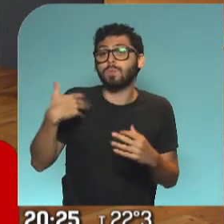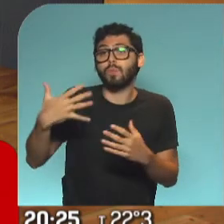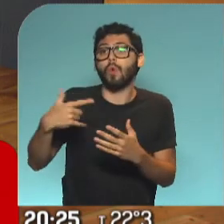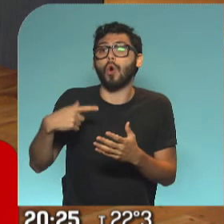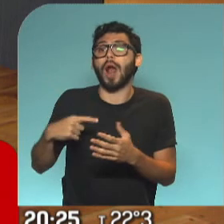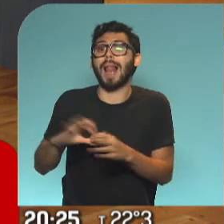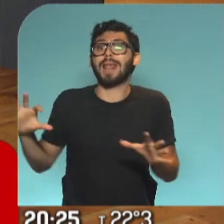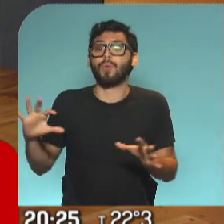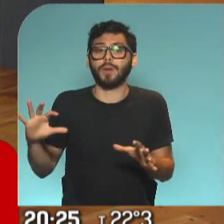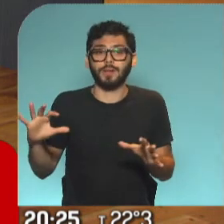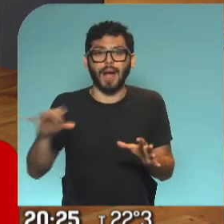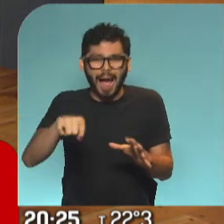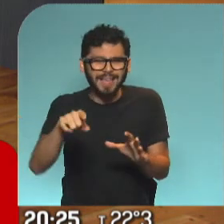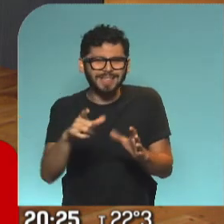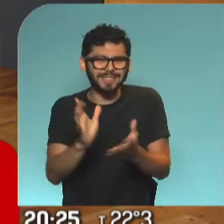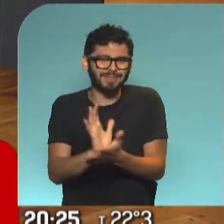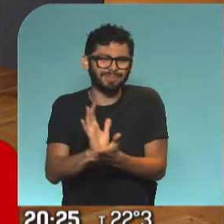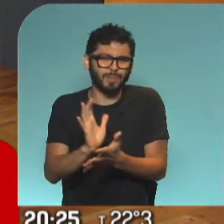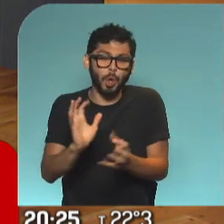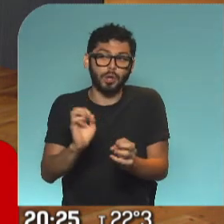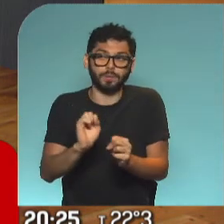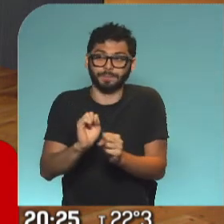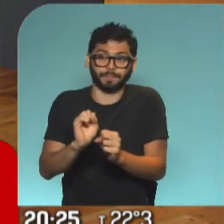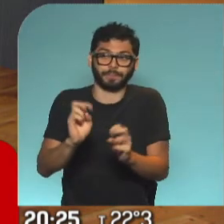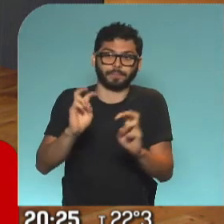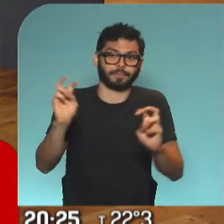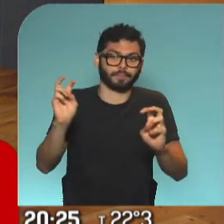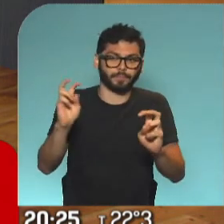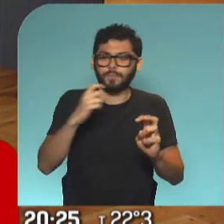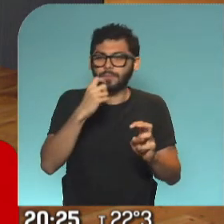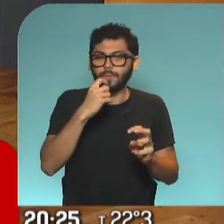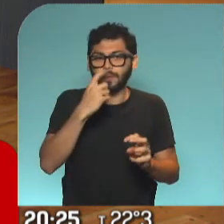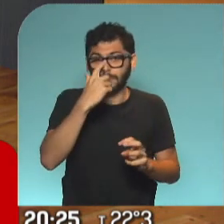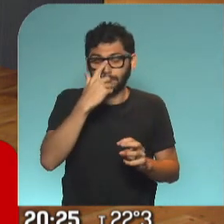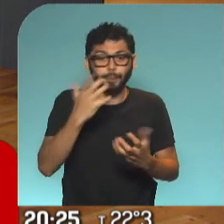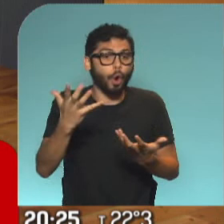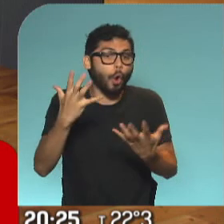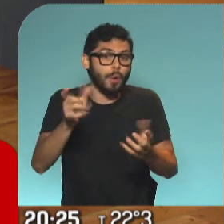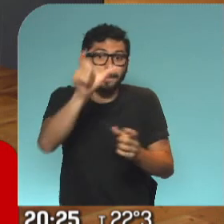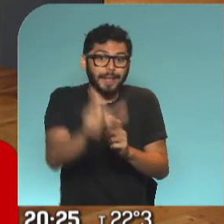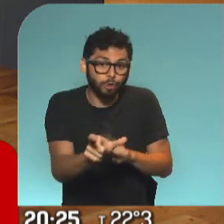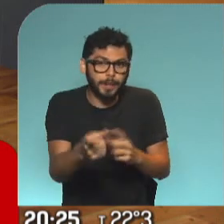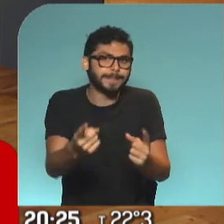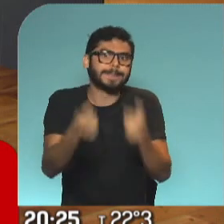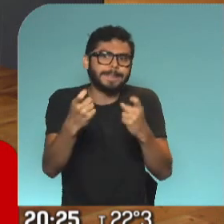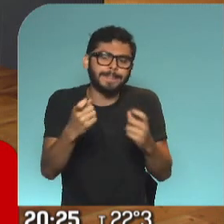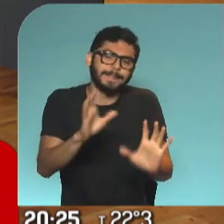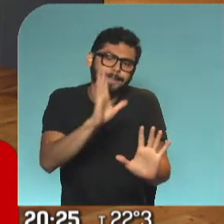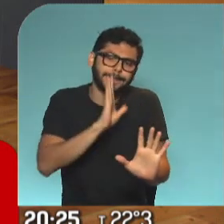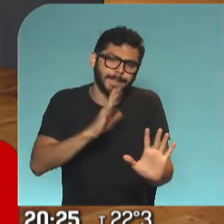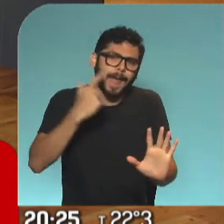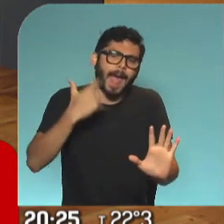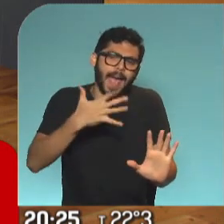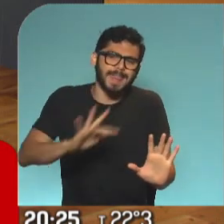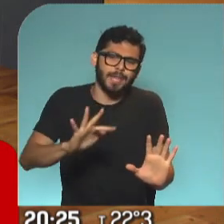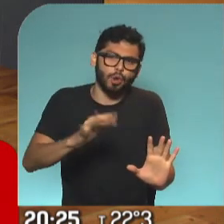que allí pasa el costado polémico. ¿Quién va a estar en desacuerdo con empatizar con una persona que tenía necesidades? El tema es lo